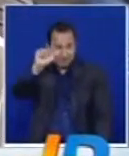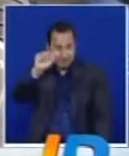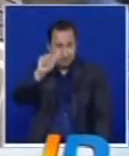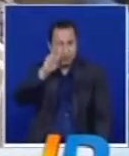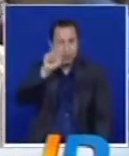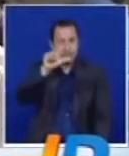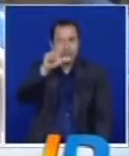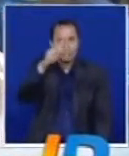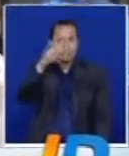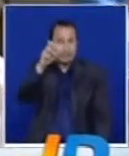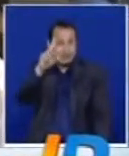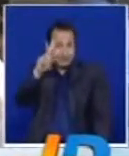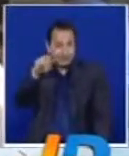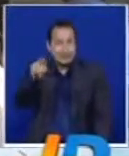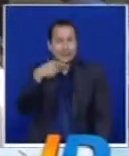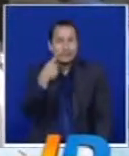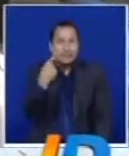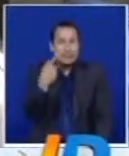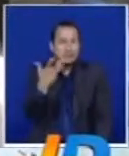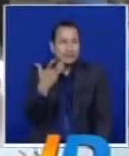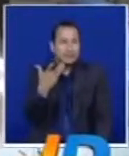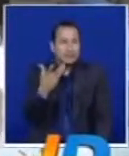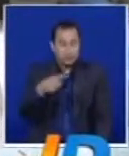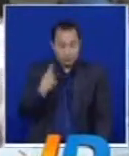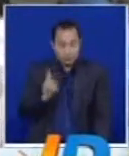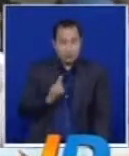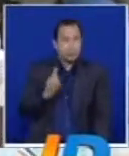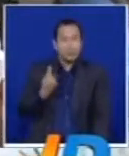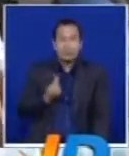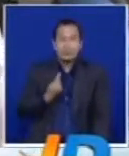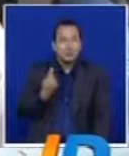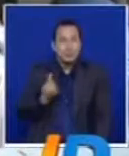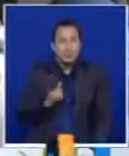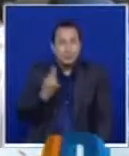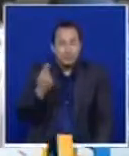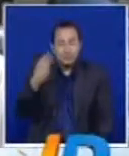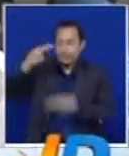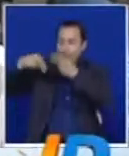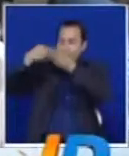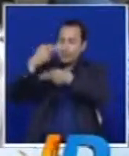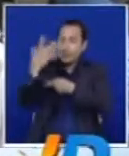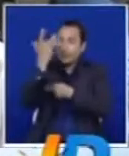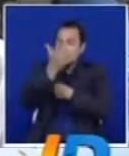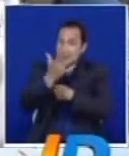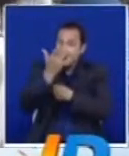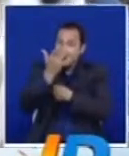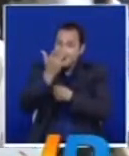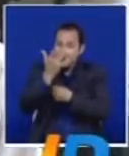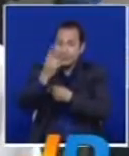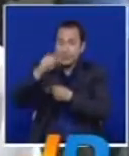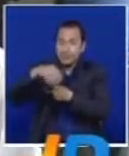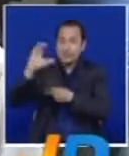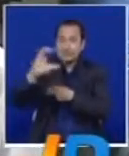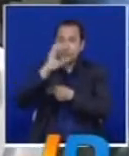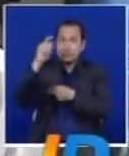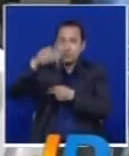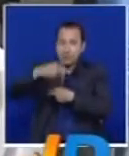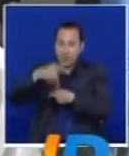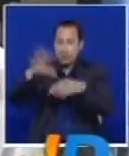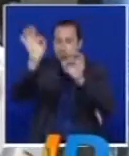evoluido, pero no ha evoluido solo. Es que los afrodescendientes, los afrocolombianos se han